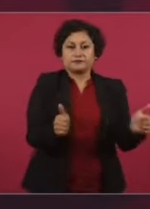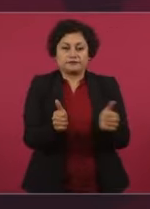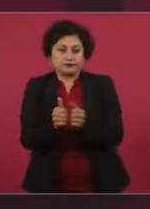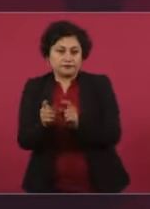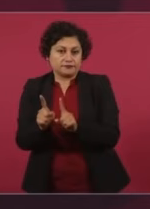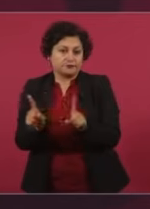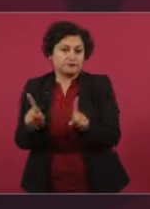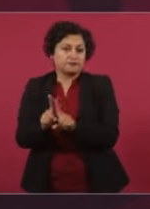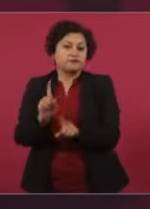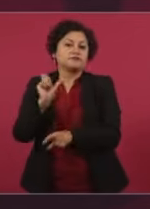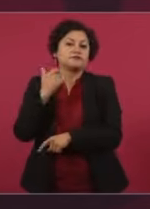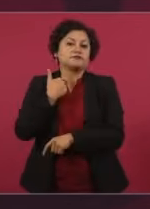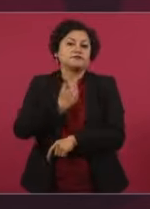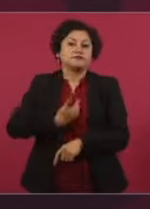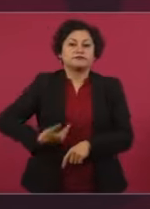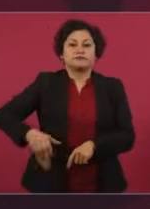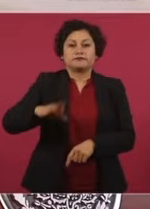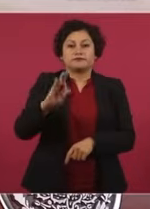Es una pena.